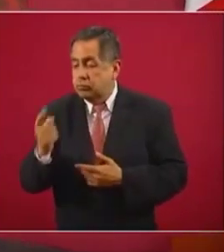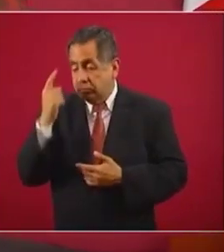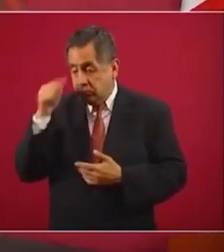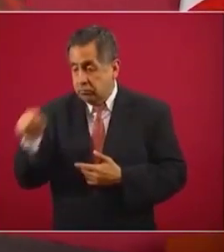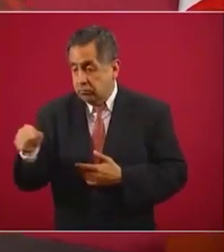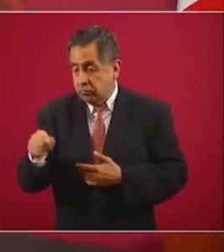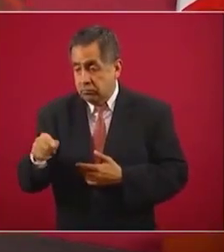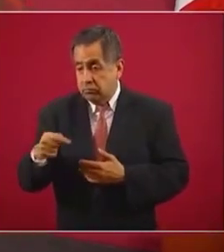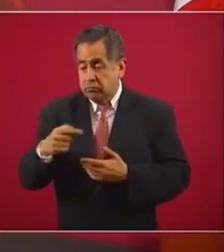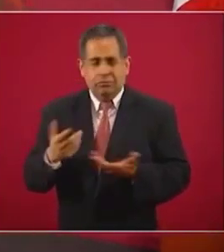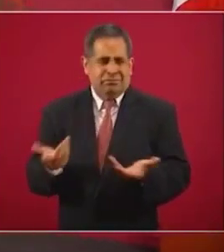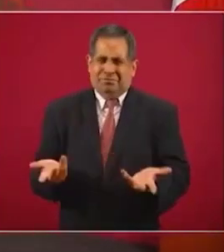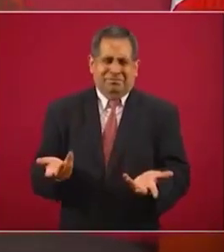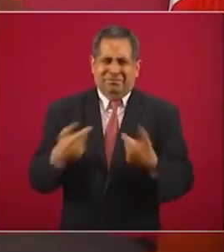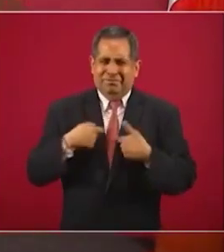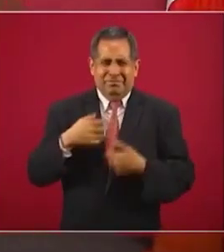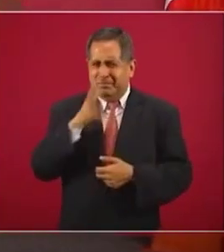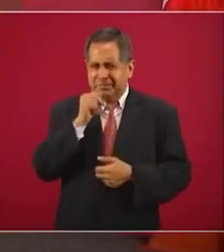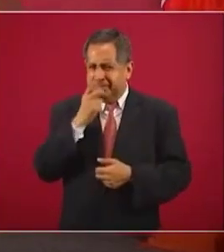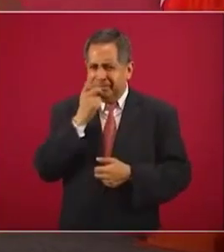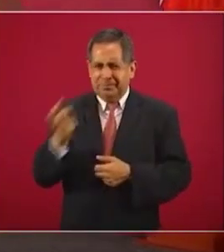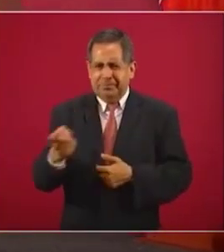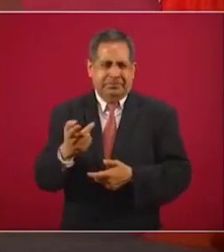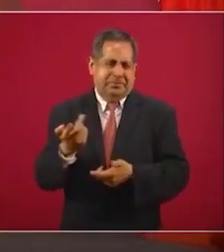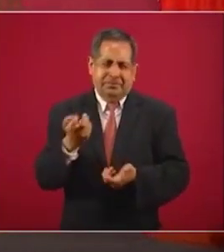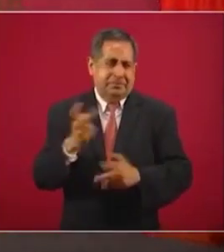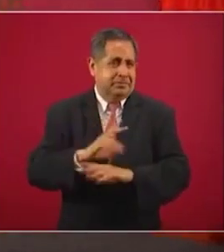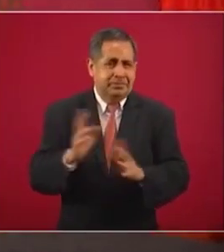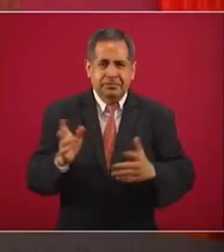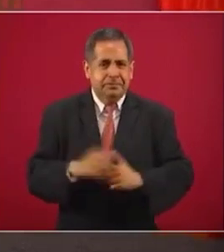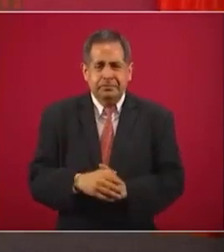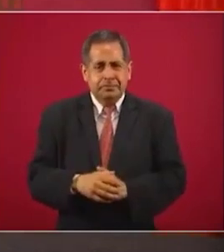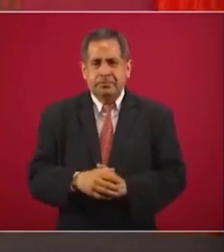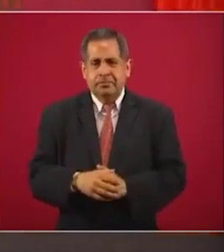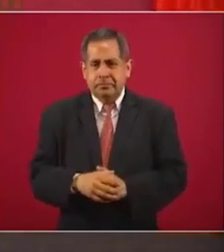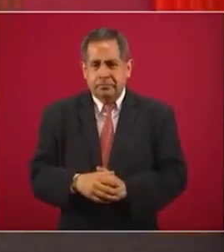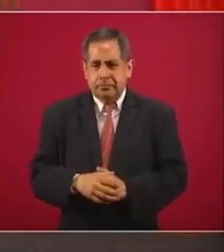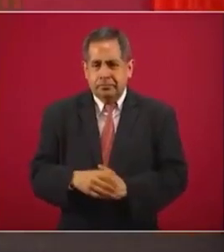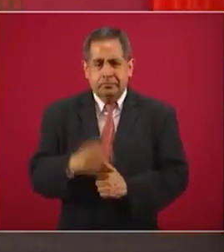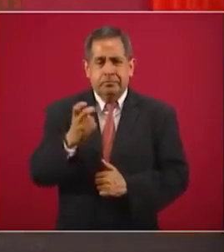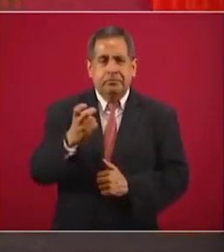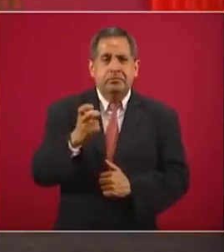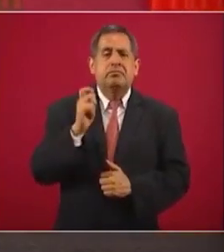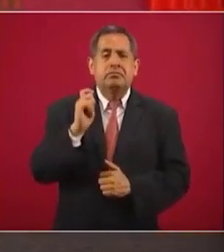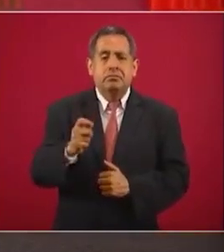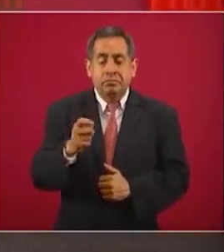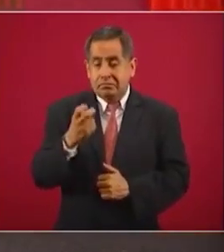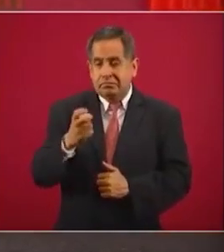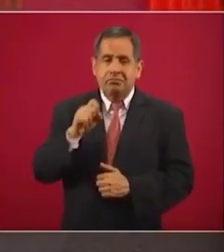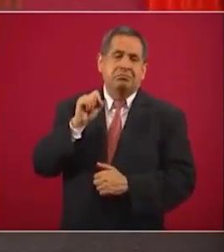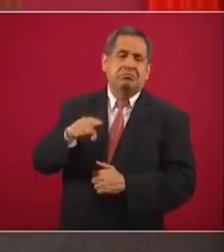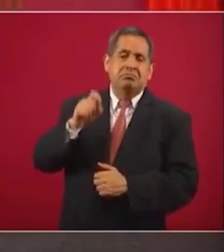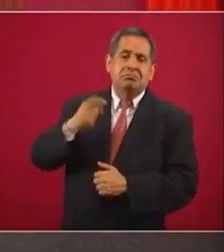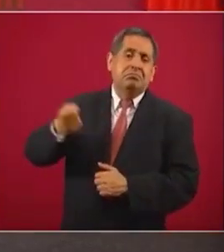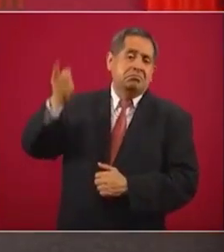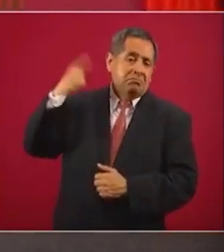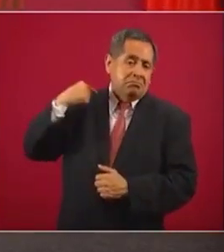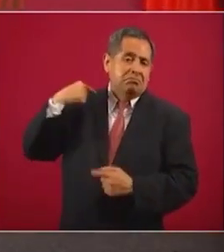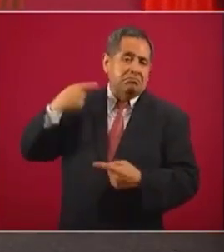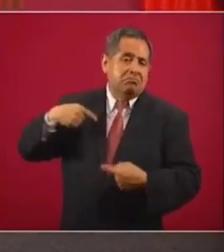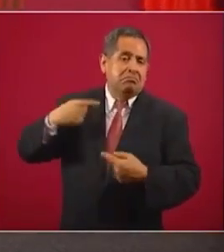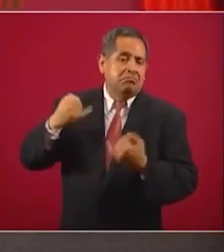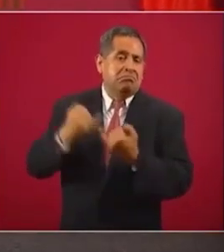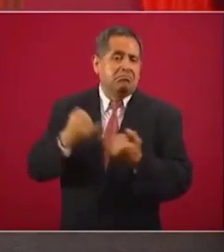presidente. Pues eso sería seguir en el mismo sistema